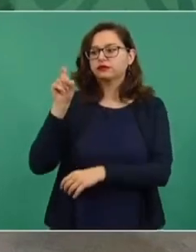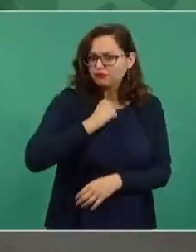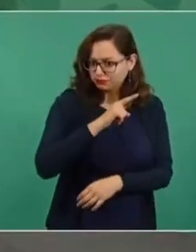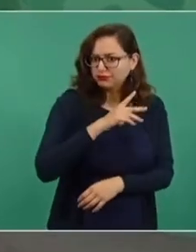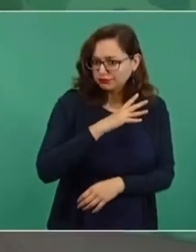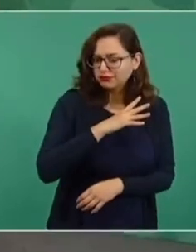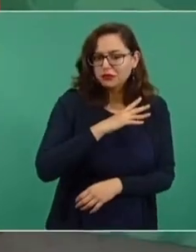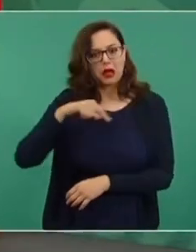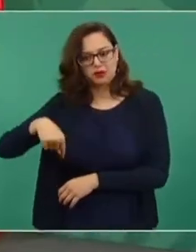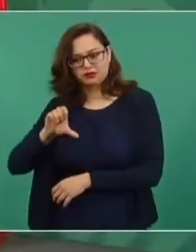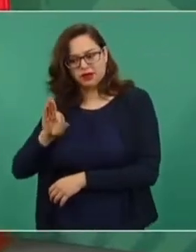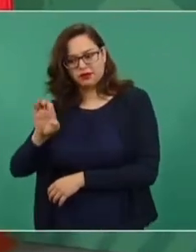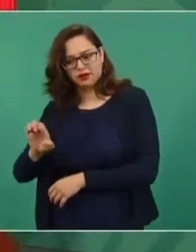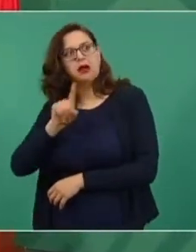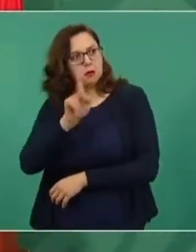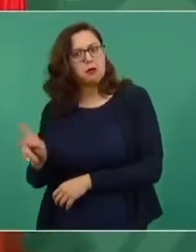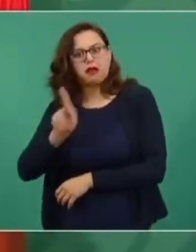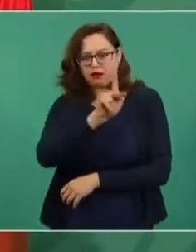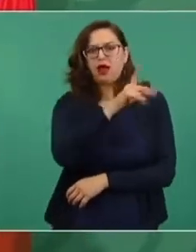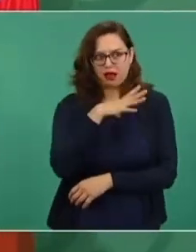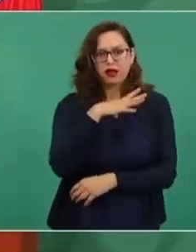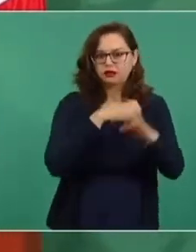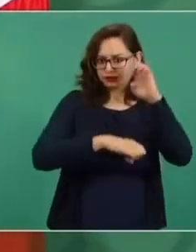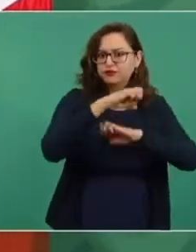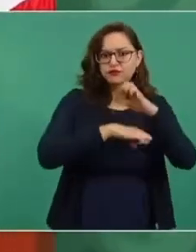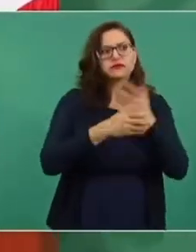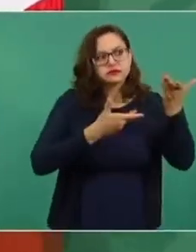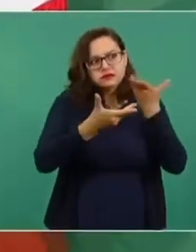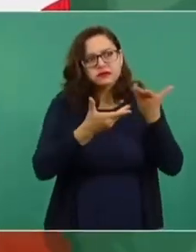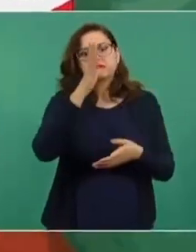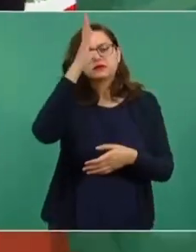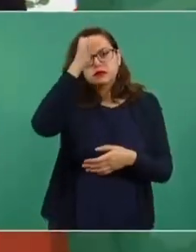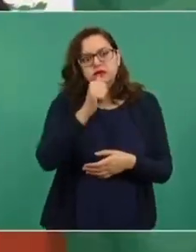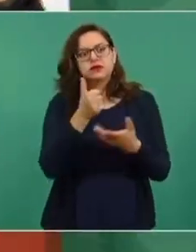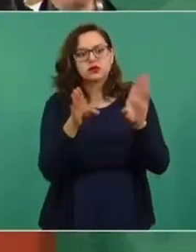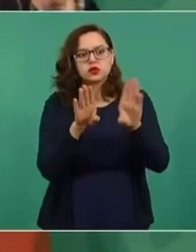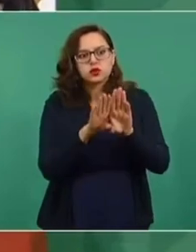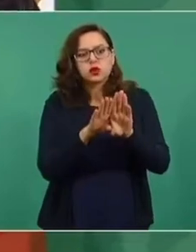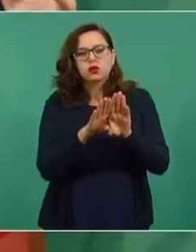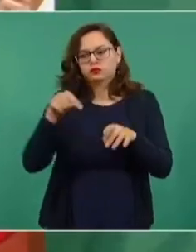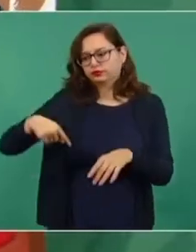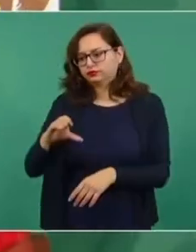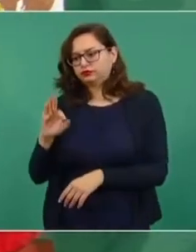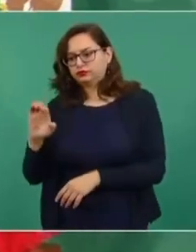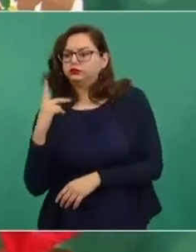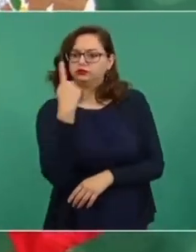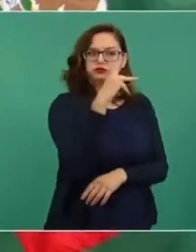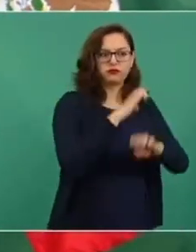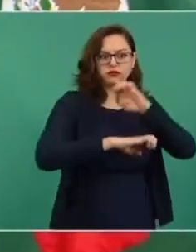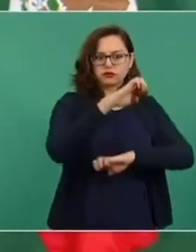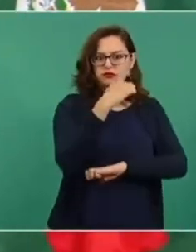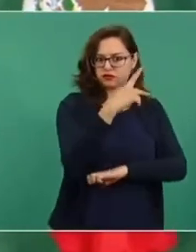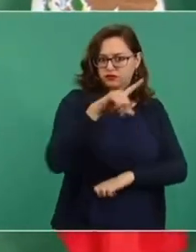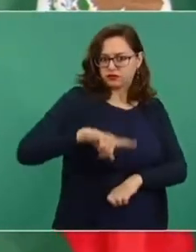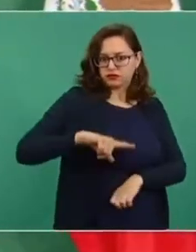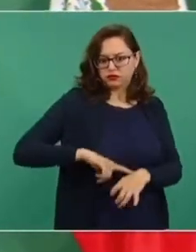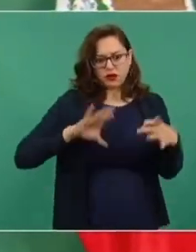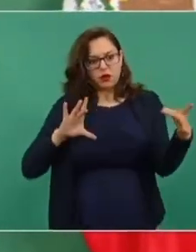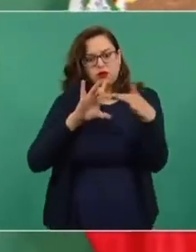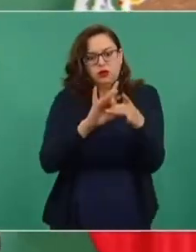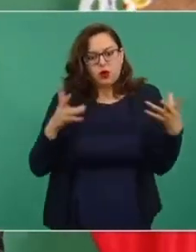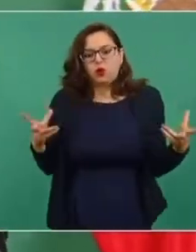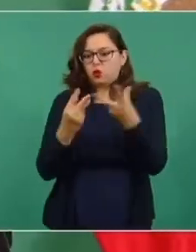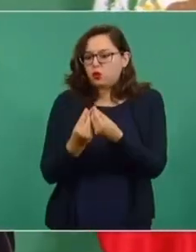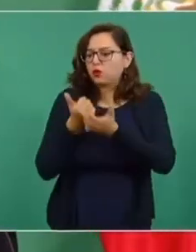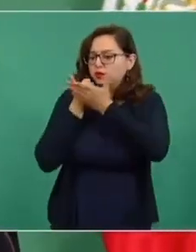hidroeléctricas. Planteó la posibilidad de establecer un acuerdo entre estas empresas públicas para modernizar